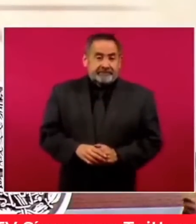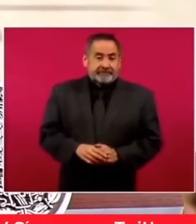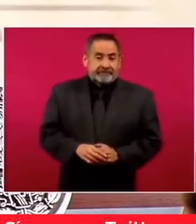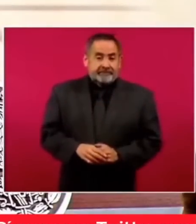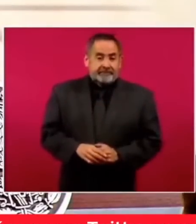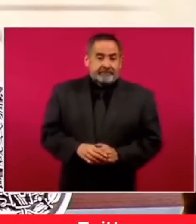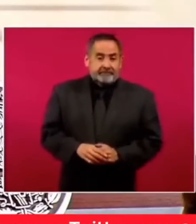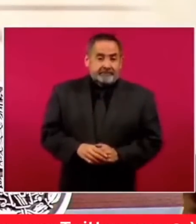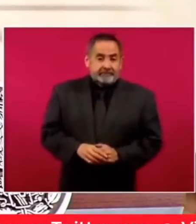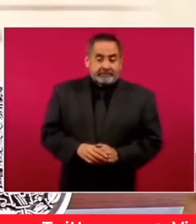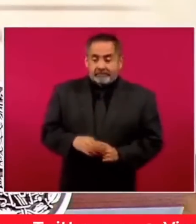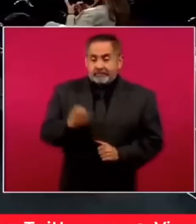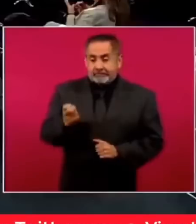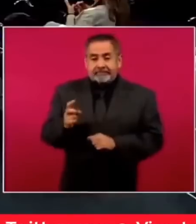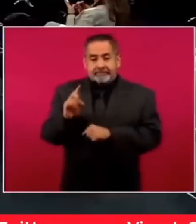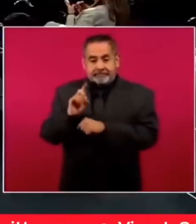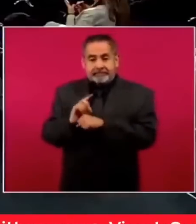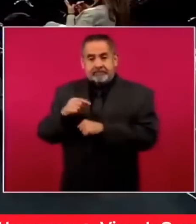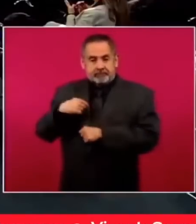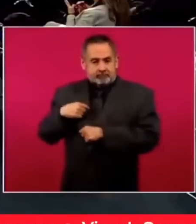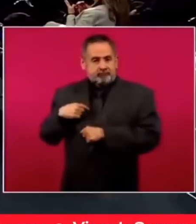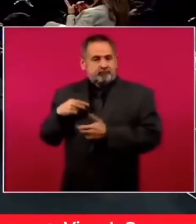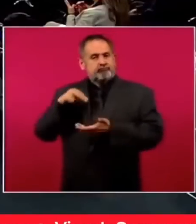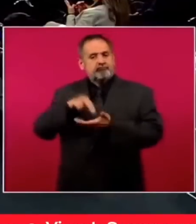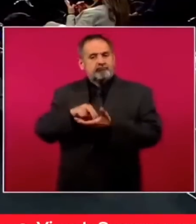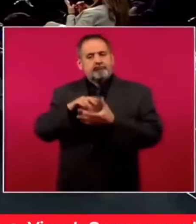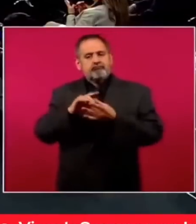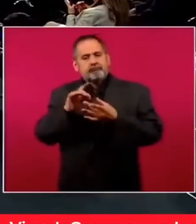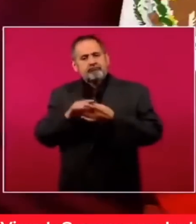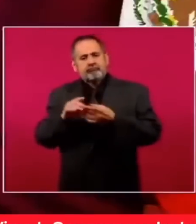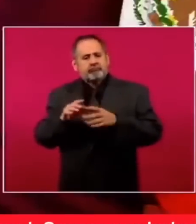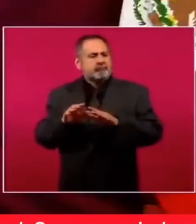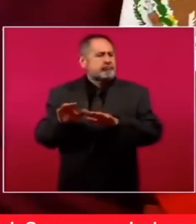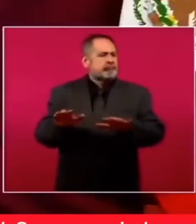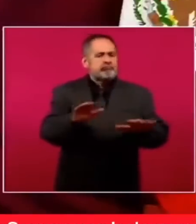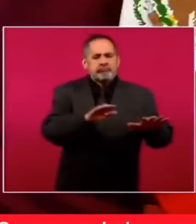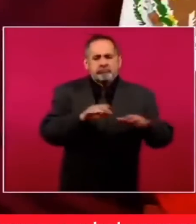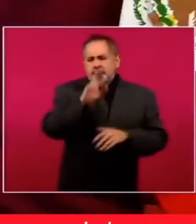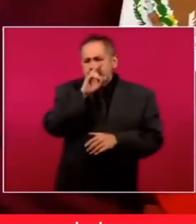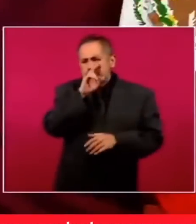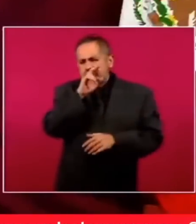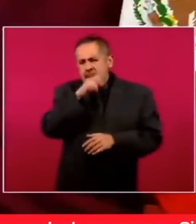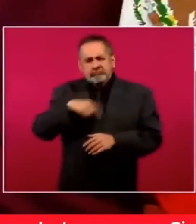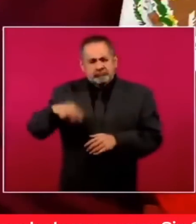Yo salí esa noche a decir que no nos preocupáramos los mexicanos,